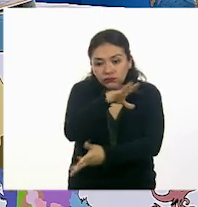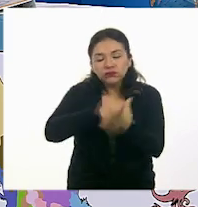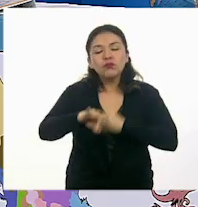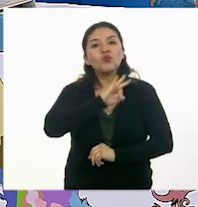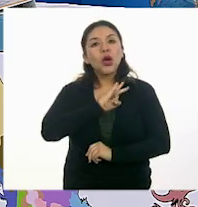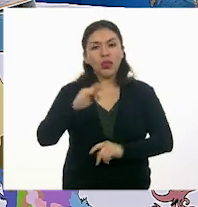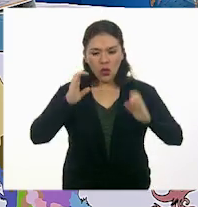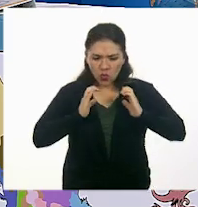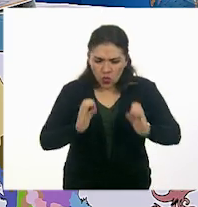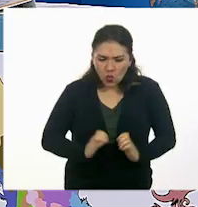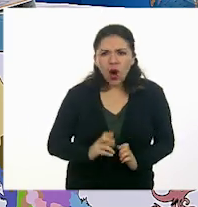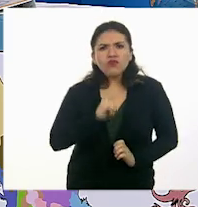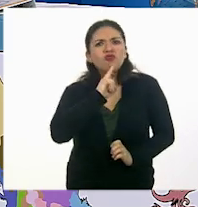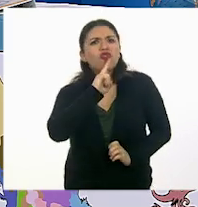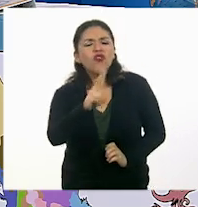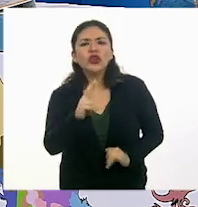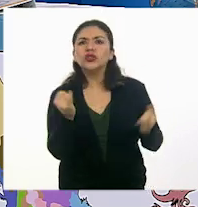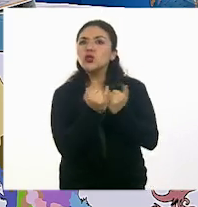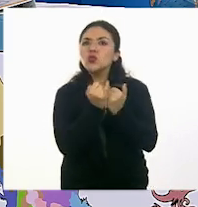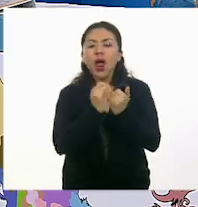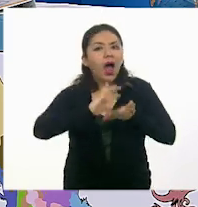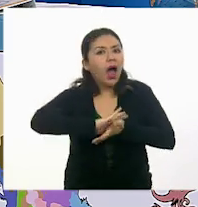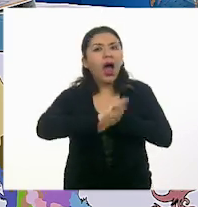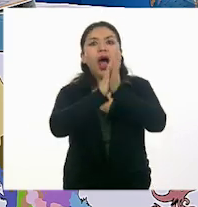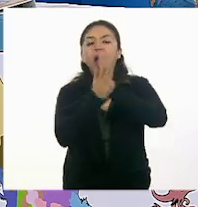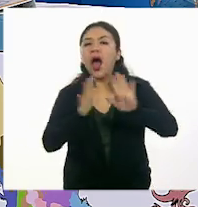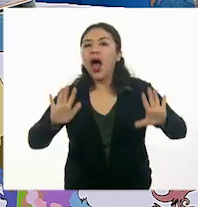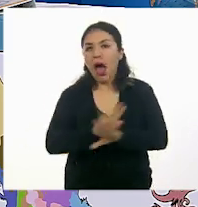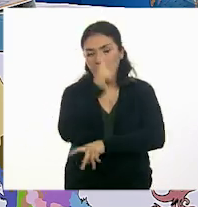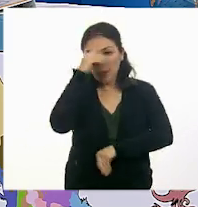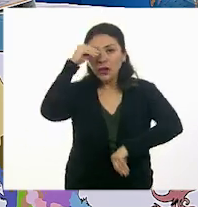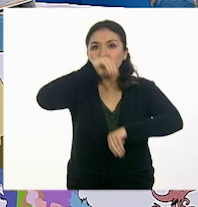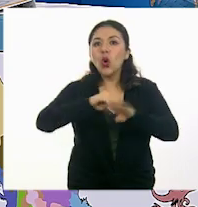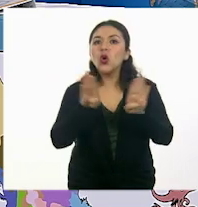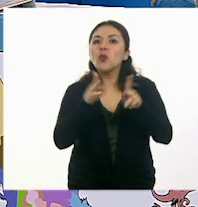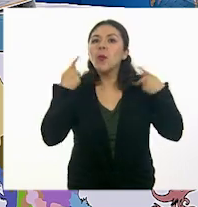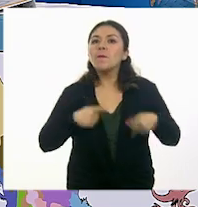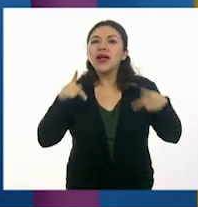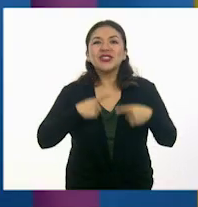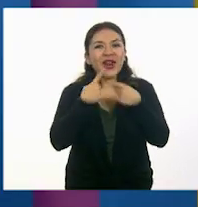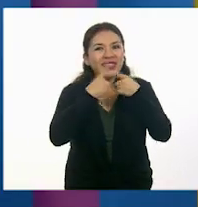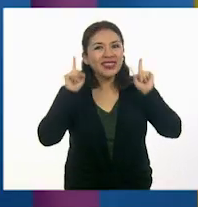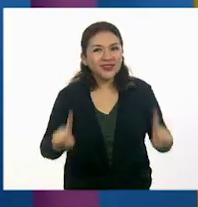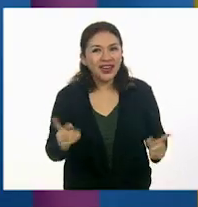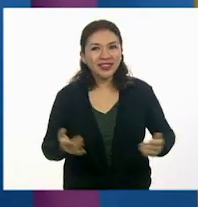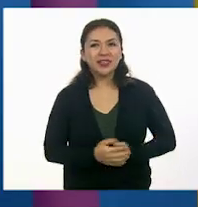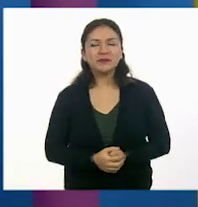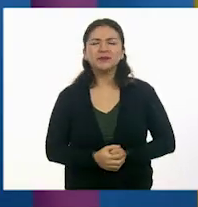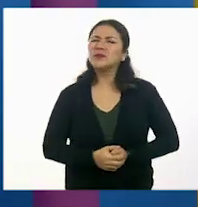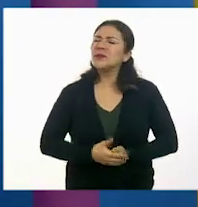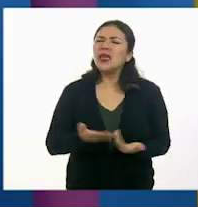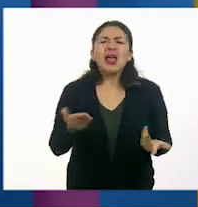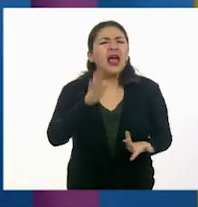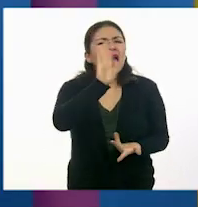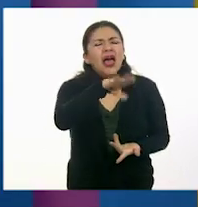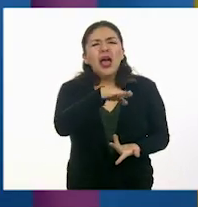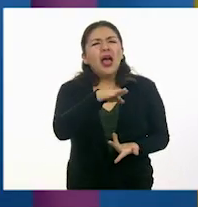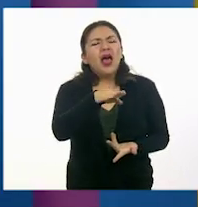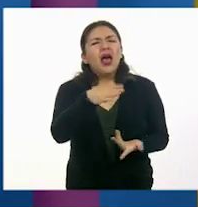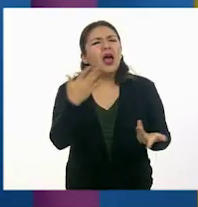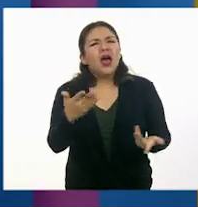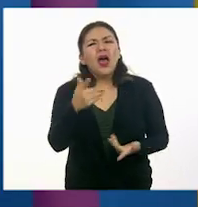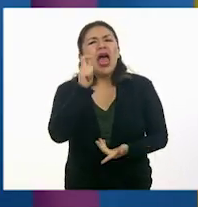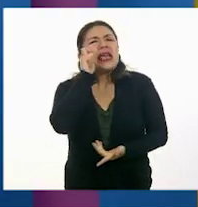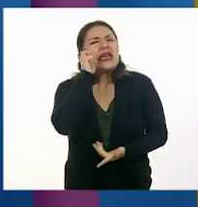su cuerpo y su voz sean transformados para la construcción de un personaje. Julio, entonces, ¿qué